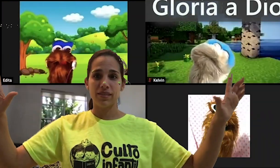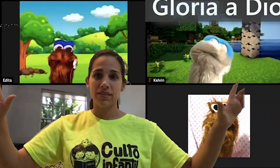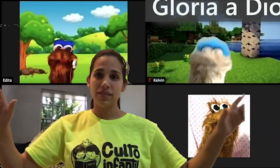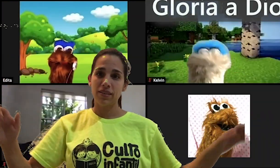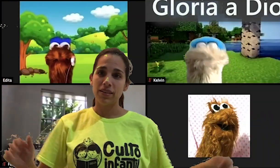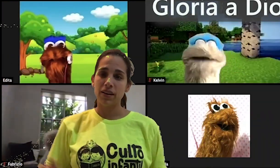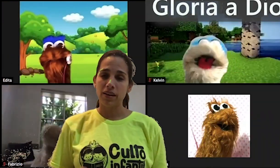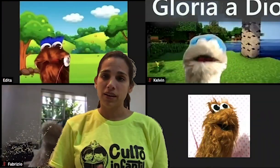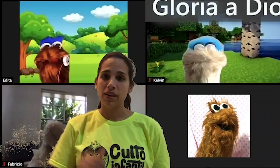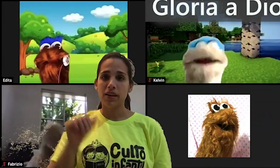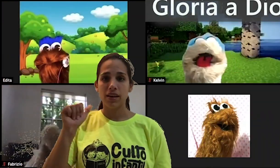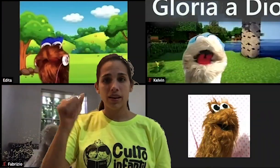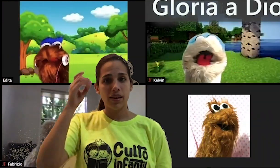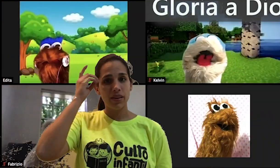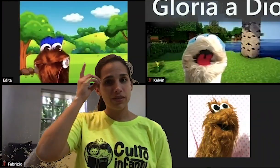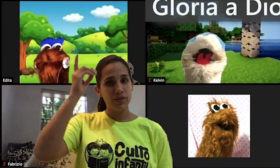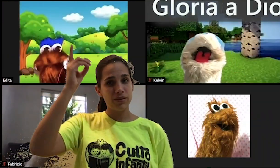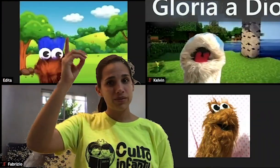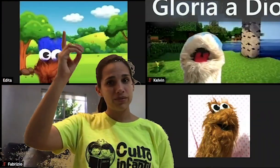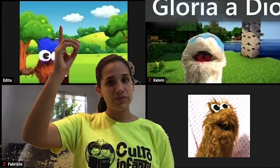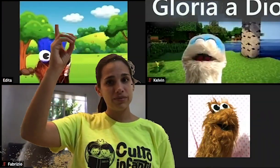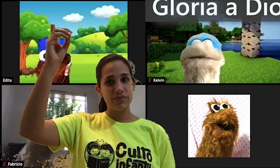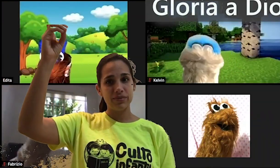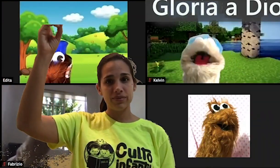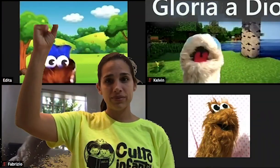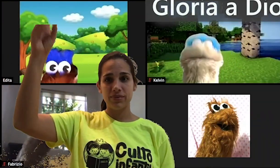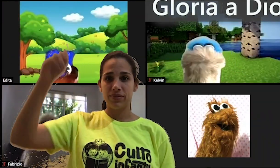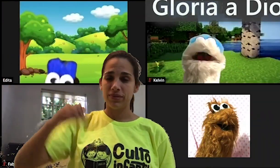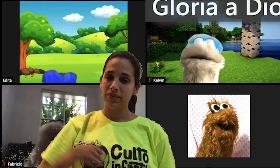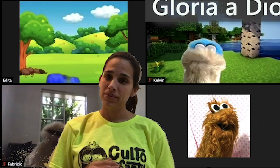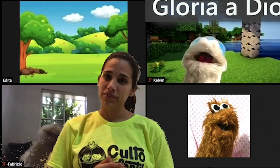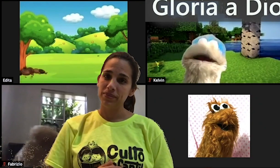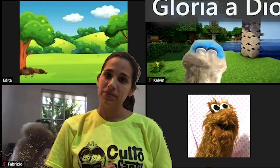Gloria a Dios,